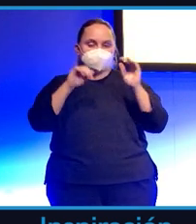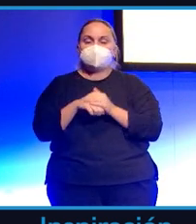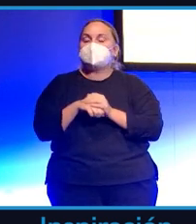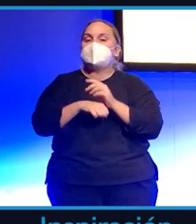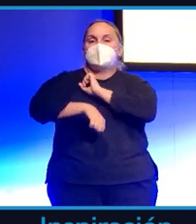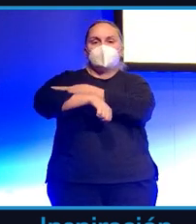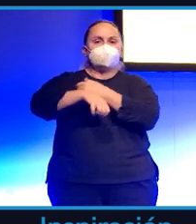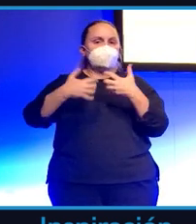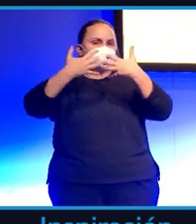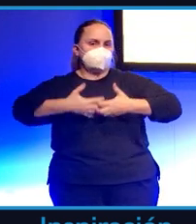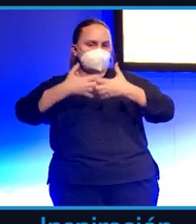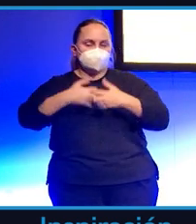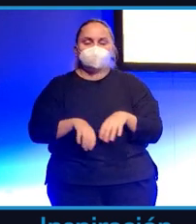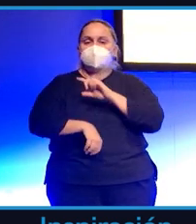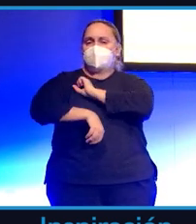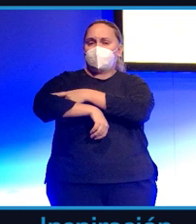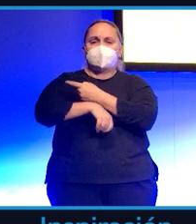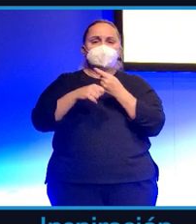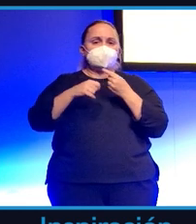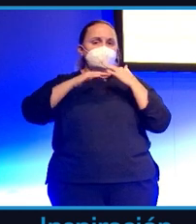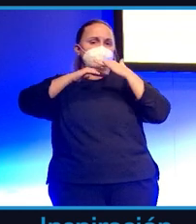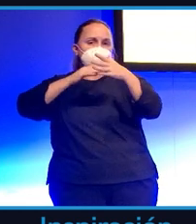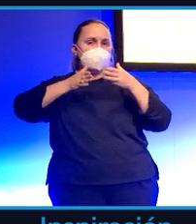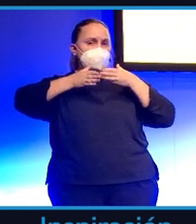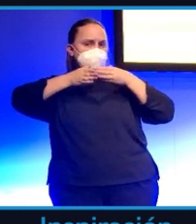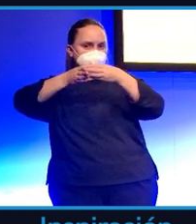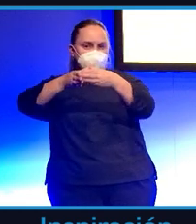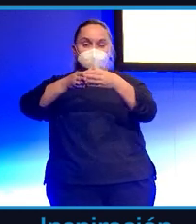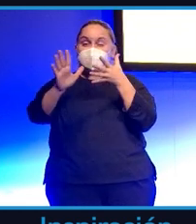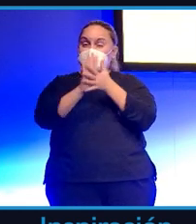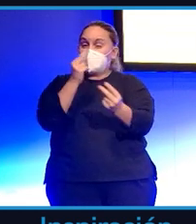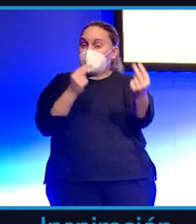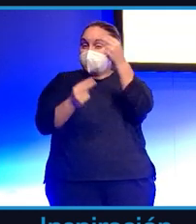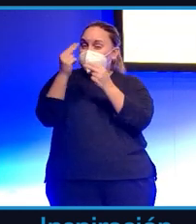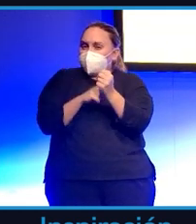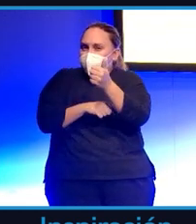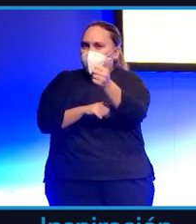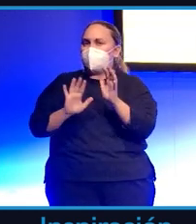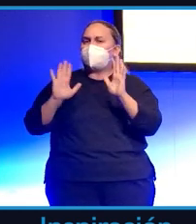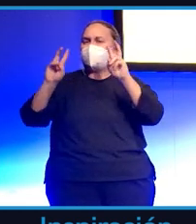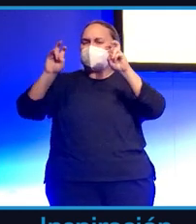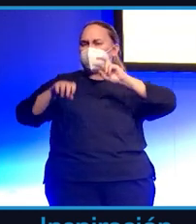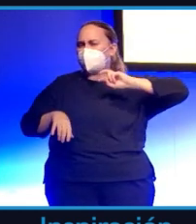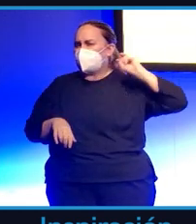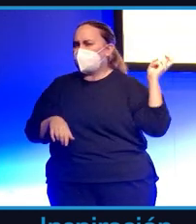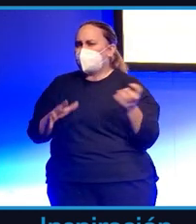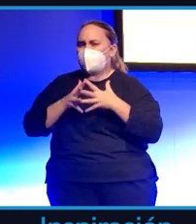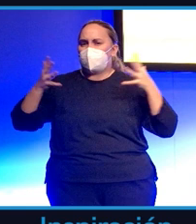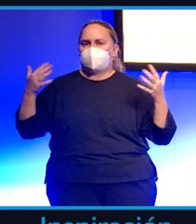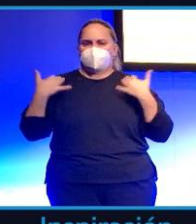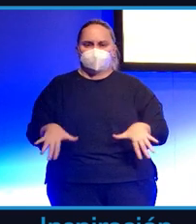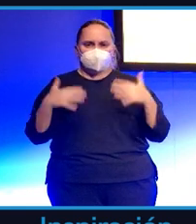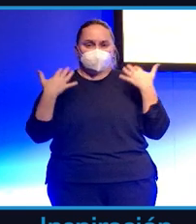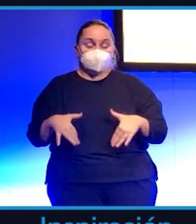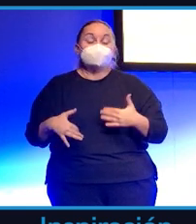deportes marítimos. Tiene pocas visualizaciones, pero tiene un abanico muy amplio de temas a tratar. Aquí el problema es cuando